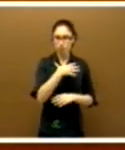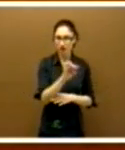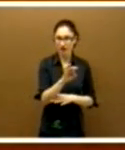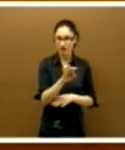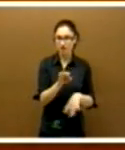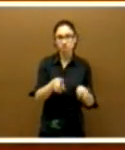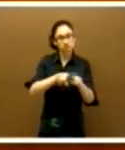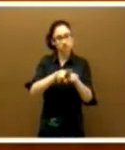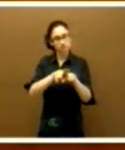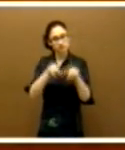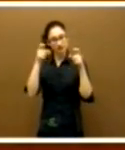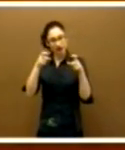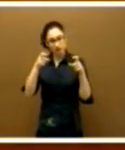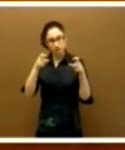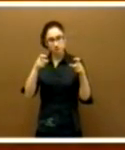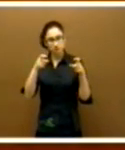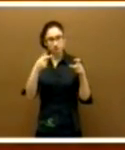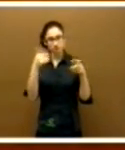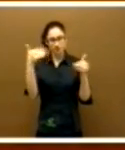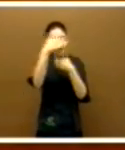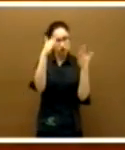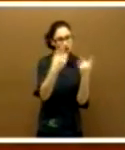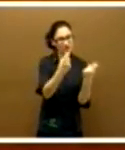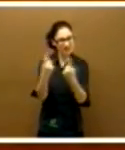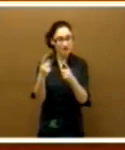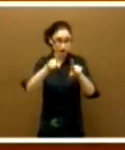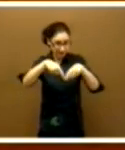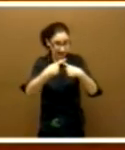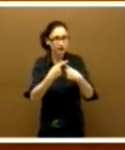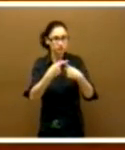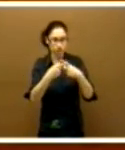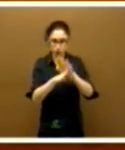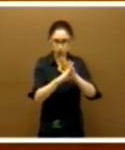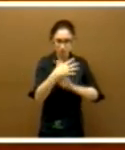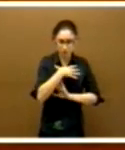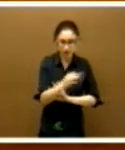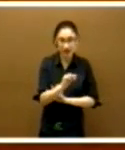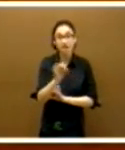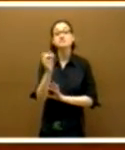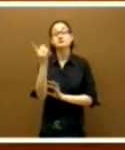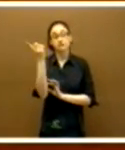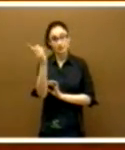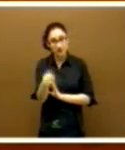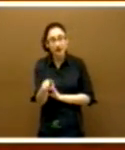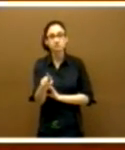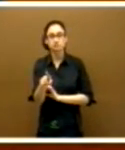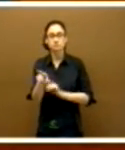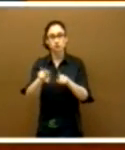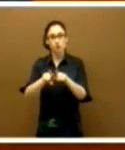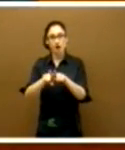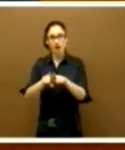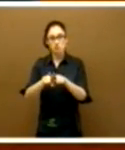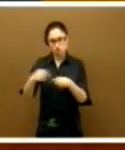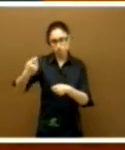incurrir en la desatención de sus necesidades familiares y sin interferir en sus obligaciones